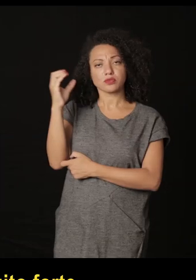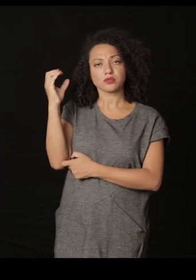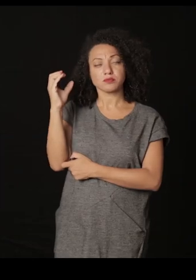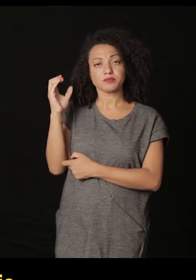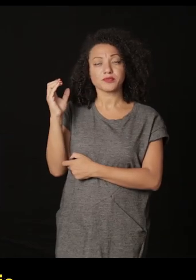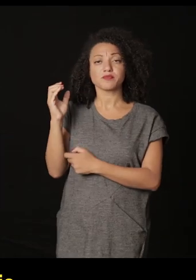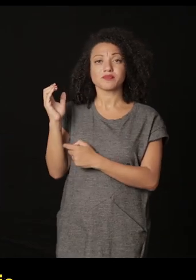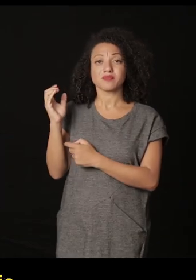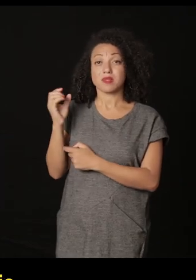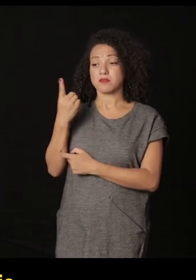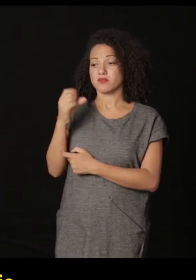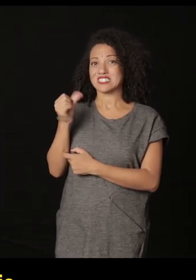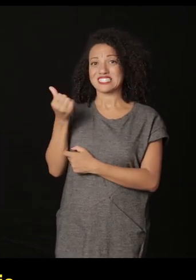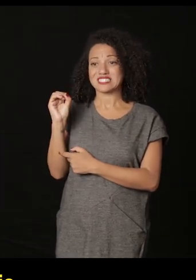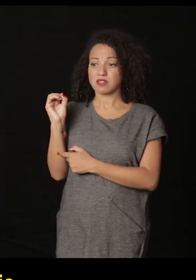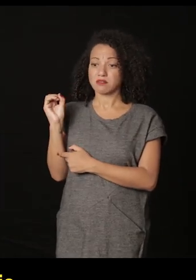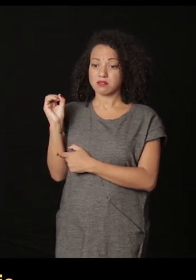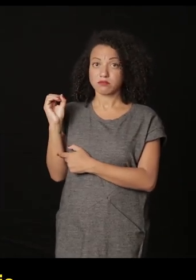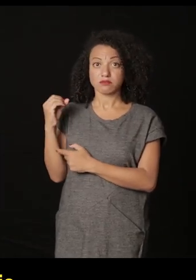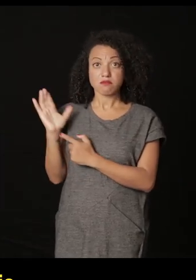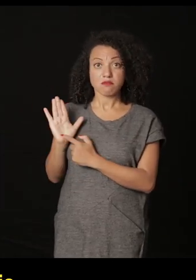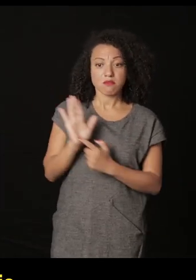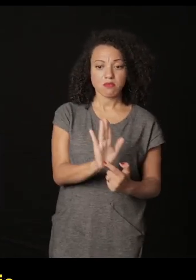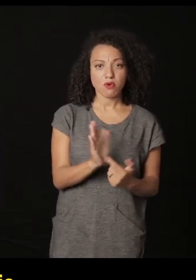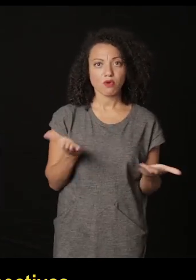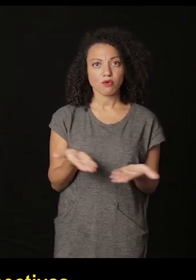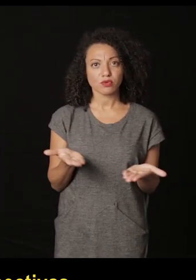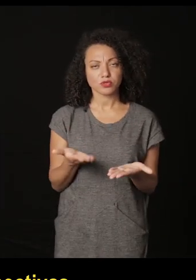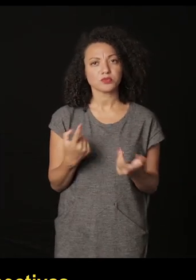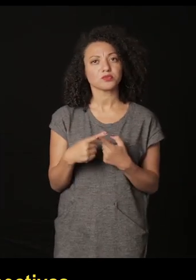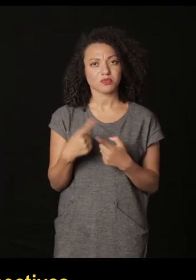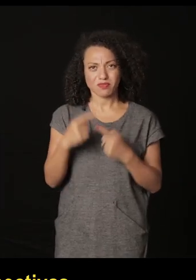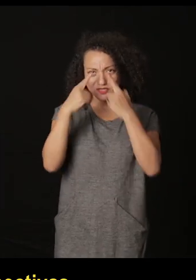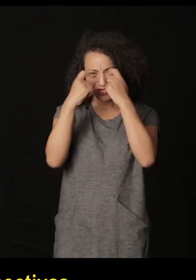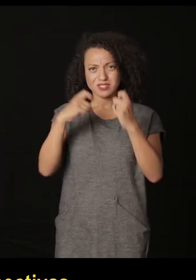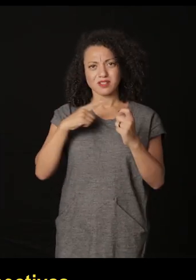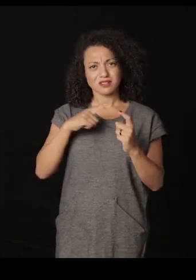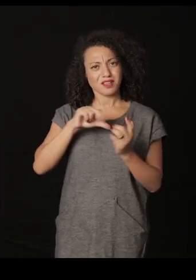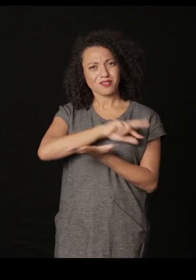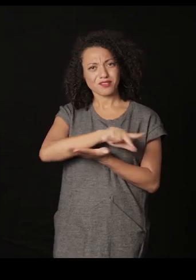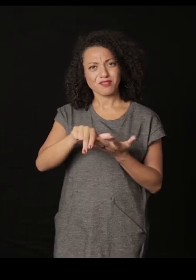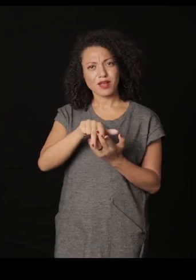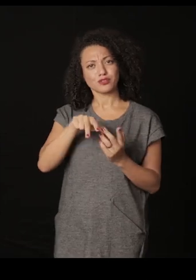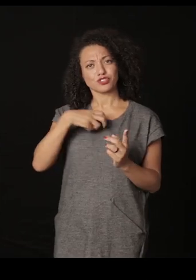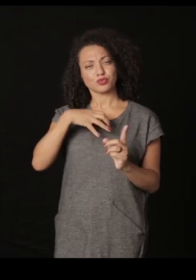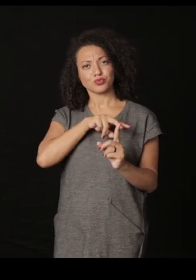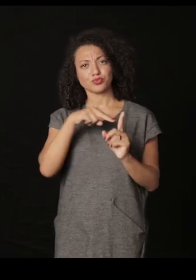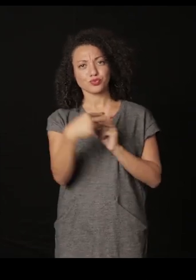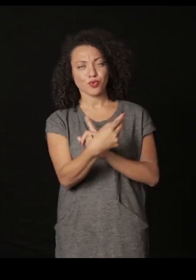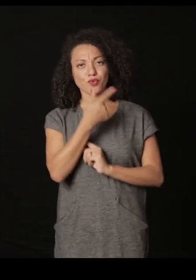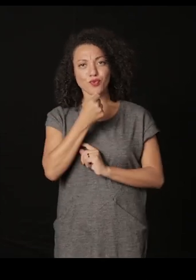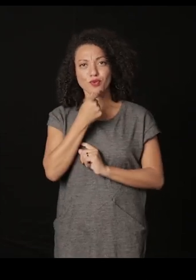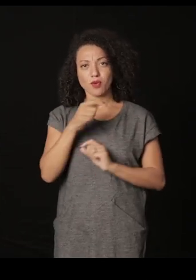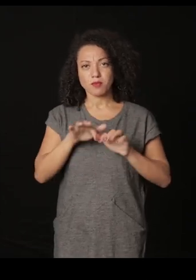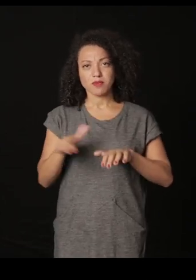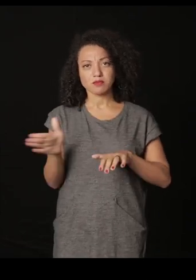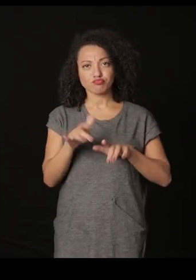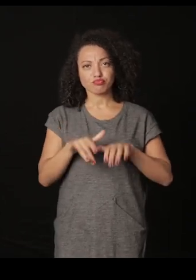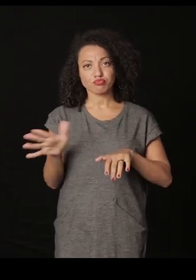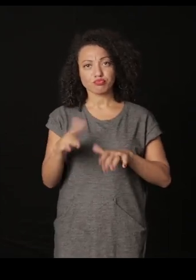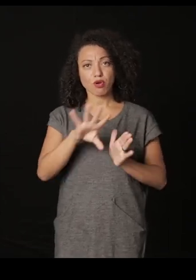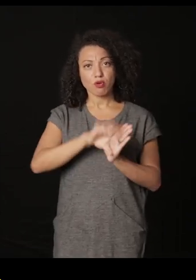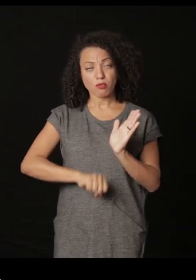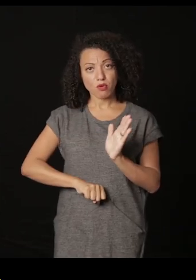Colombia es traer de nuevo la violencia de los años 60 la violencia que tiene muchas perspectivas ese niño robó una máquina de escribir y